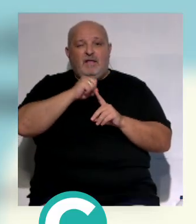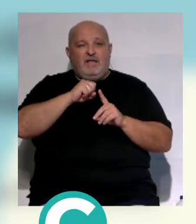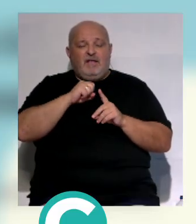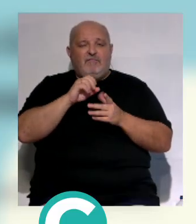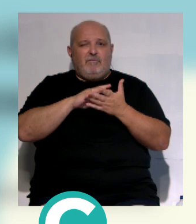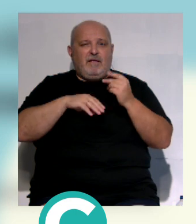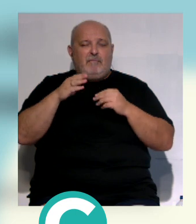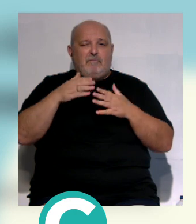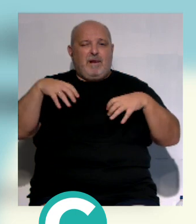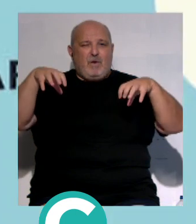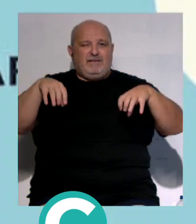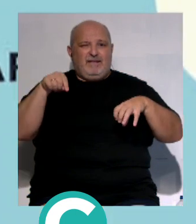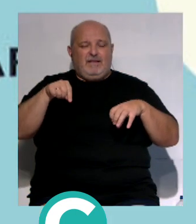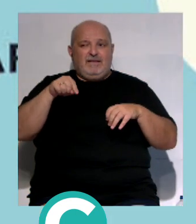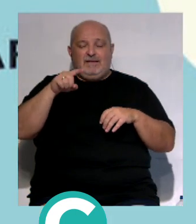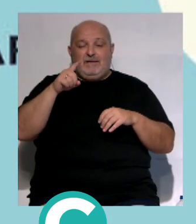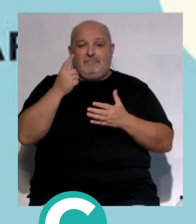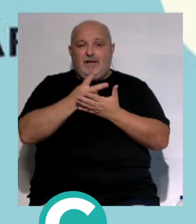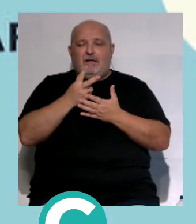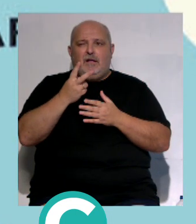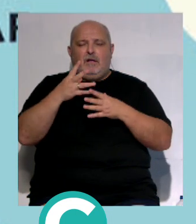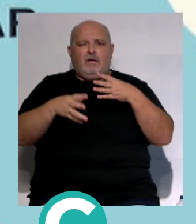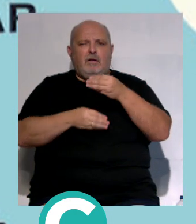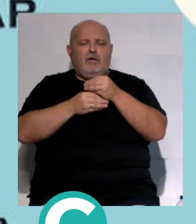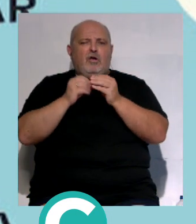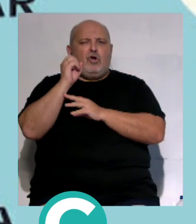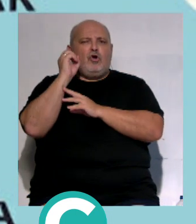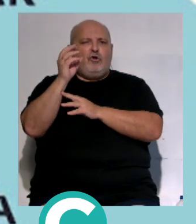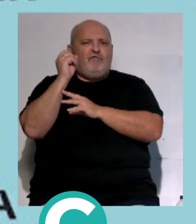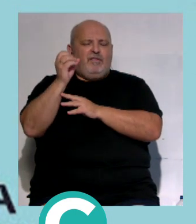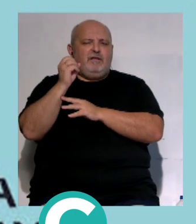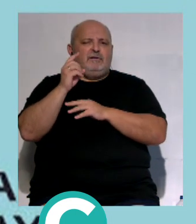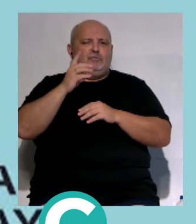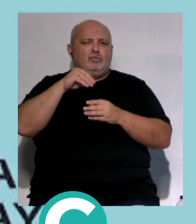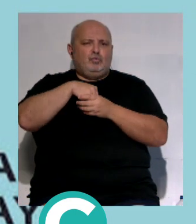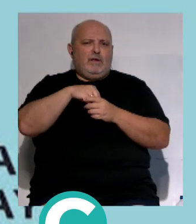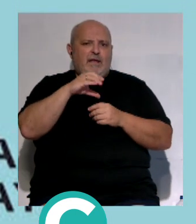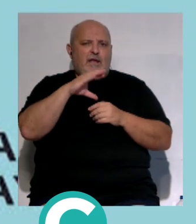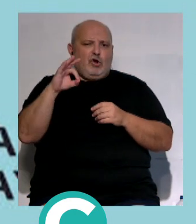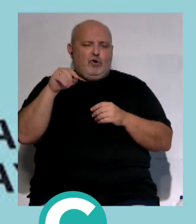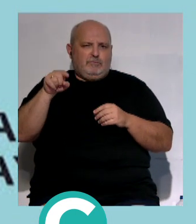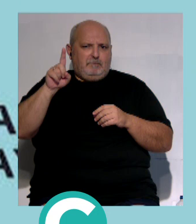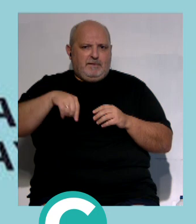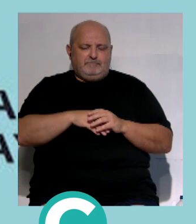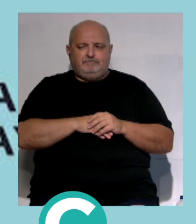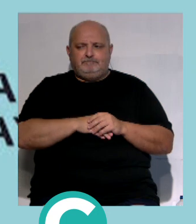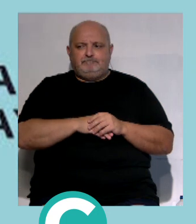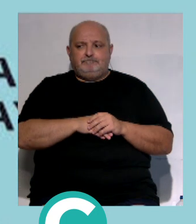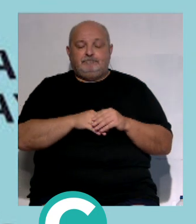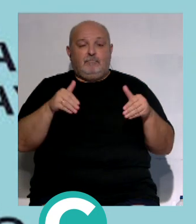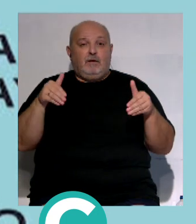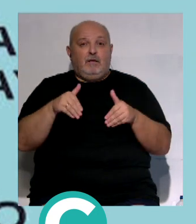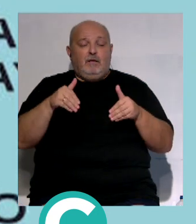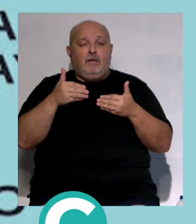flamencos en el Baluarte de la Candelaria esta nueva edición se completa con conferencias en el Espacio Cultural de Arte Contemporáneo. Este